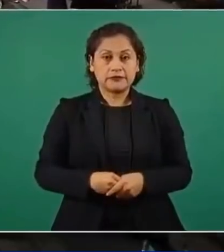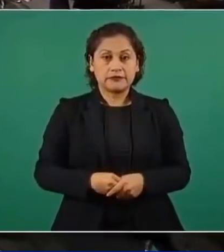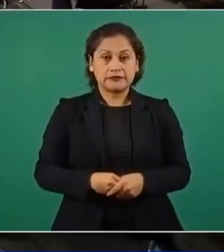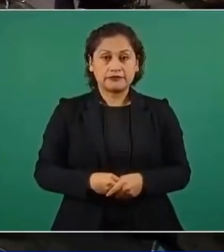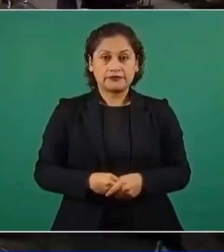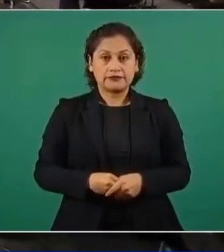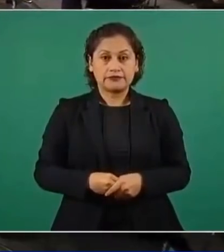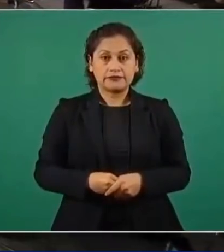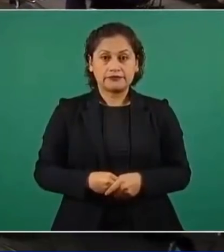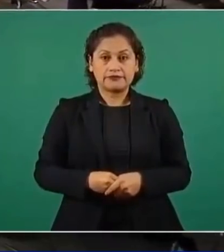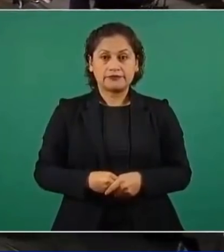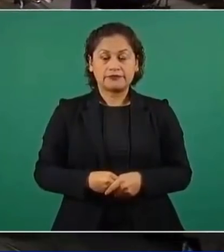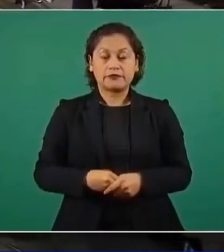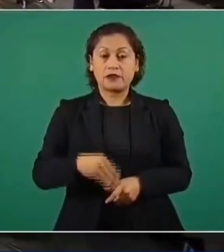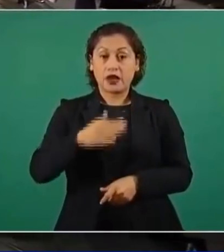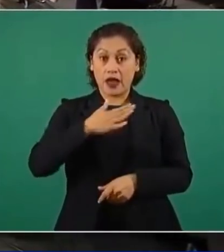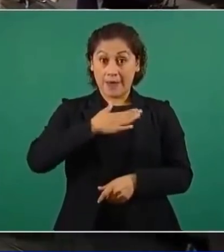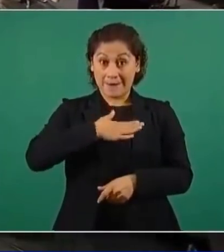está en mi discurso